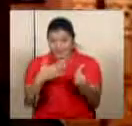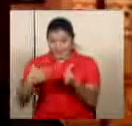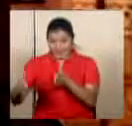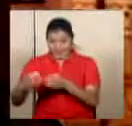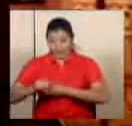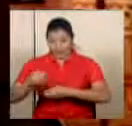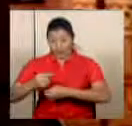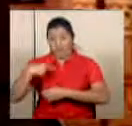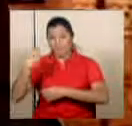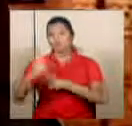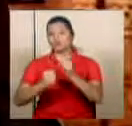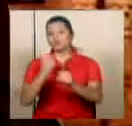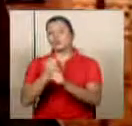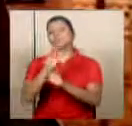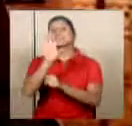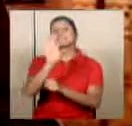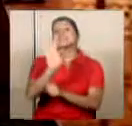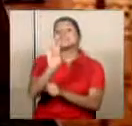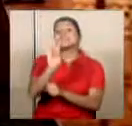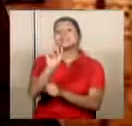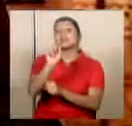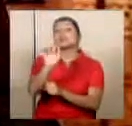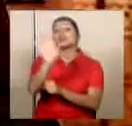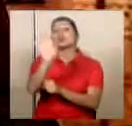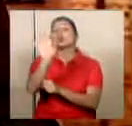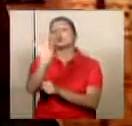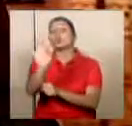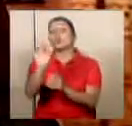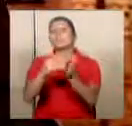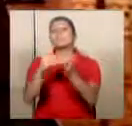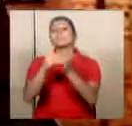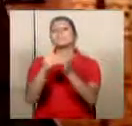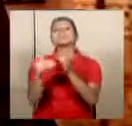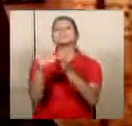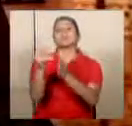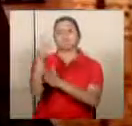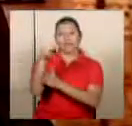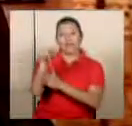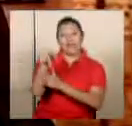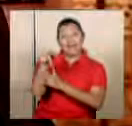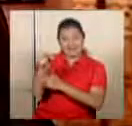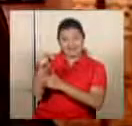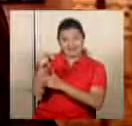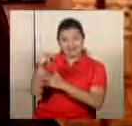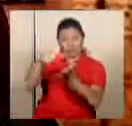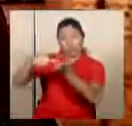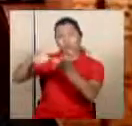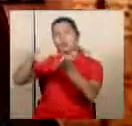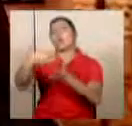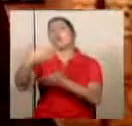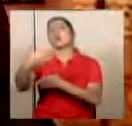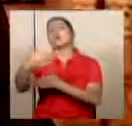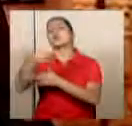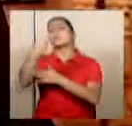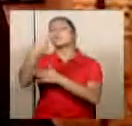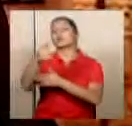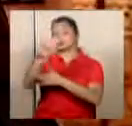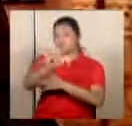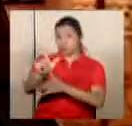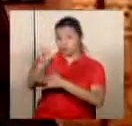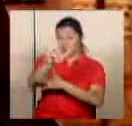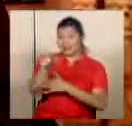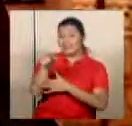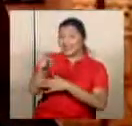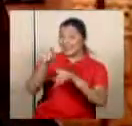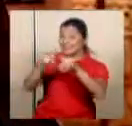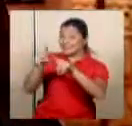año por 7,9 billones de colones es lo que se sometería a votación el próximo lunes y ante lo cual hay